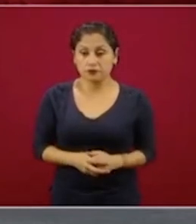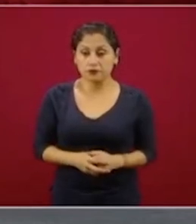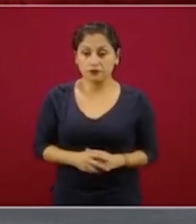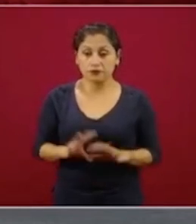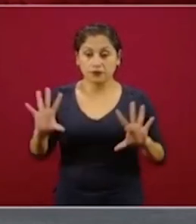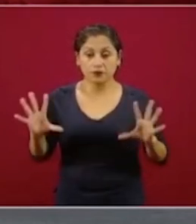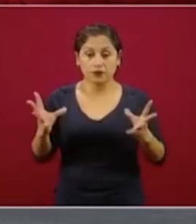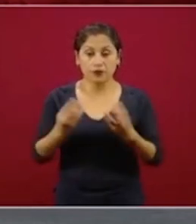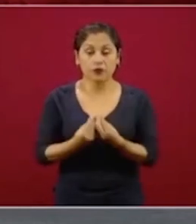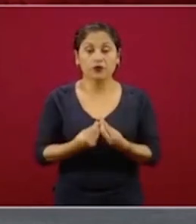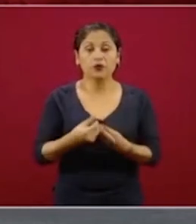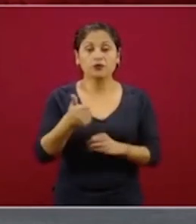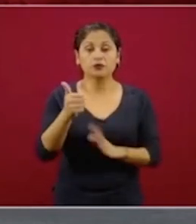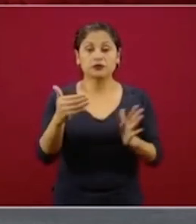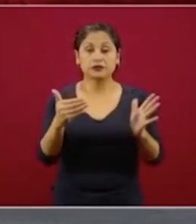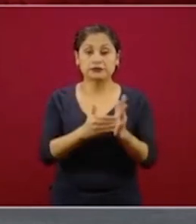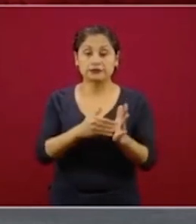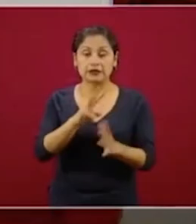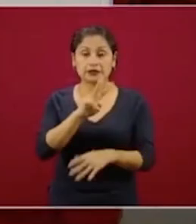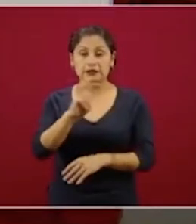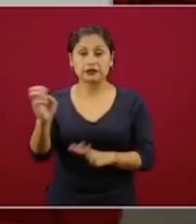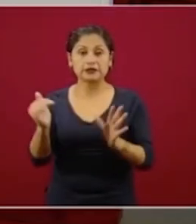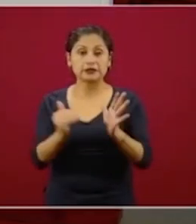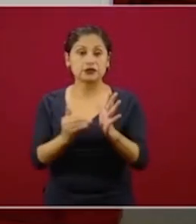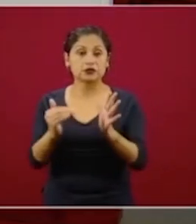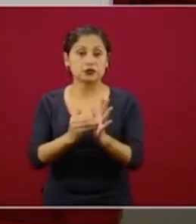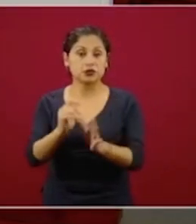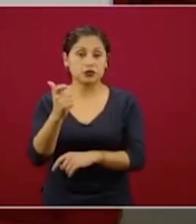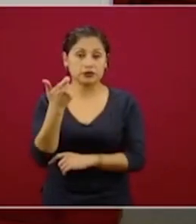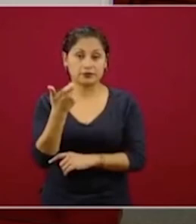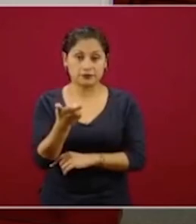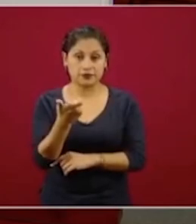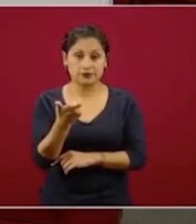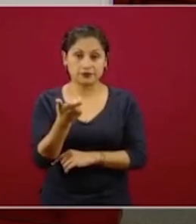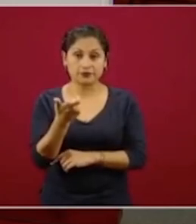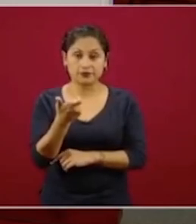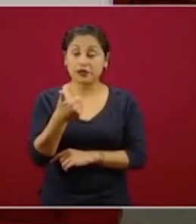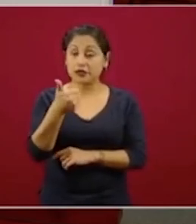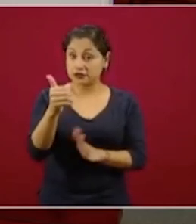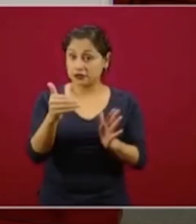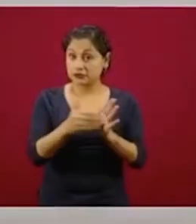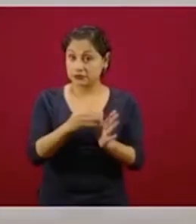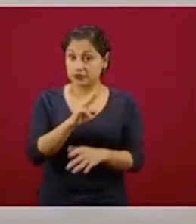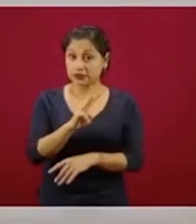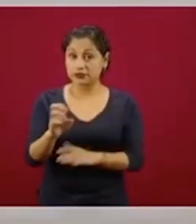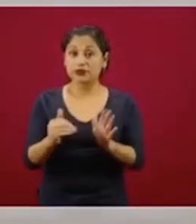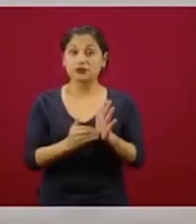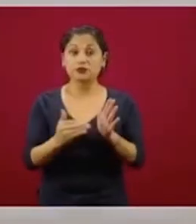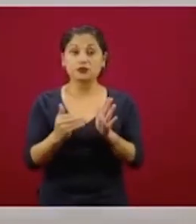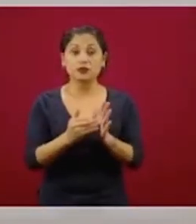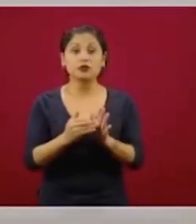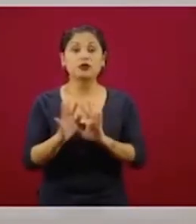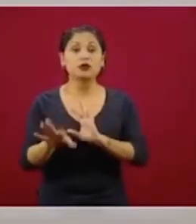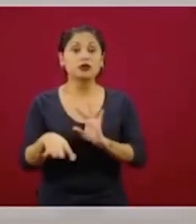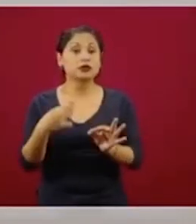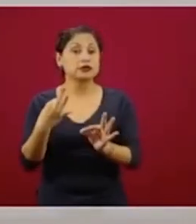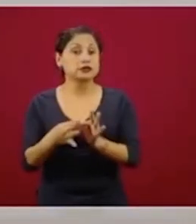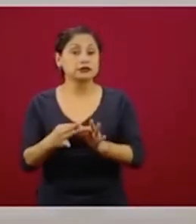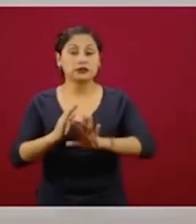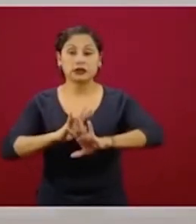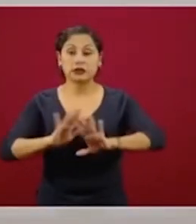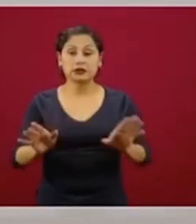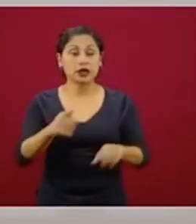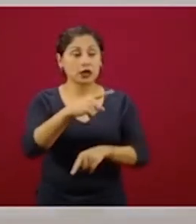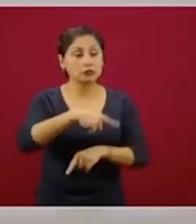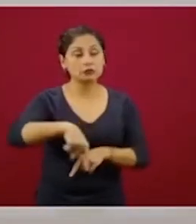seis mil trescientos millones de pesos. Seis mil trescientos millones que están ya hoy en las localidades